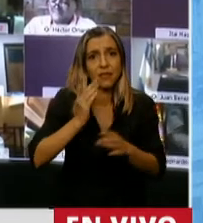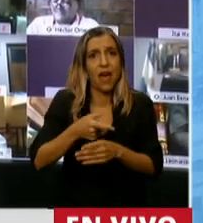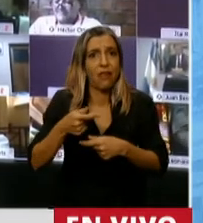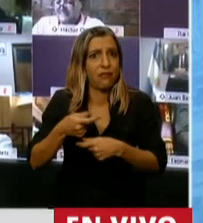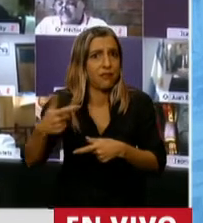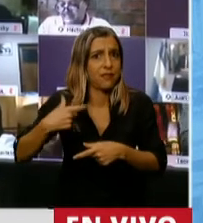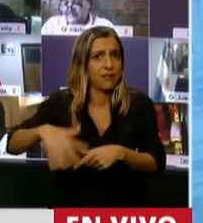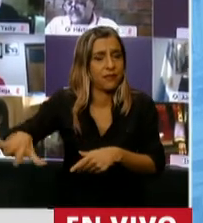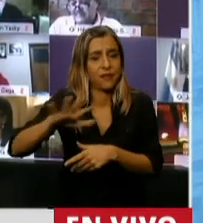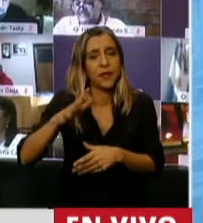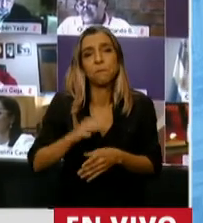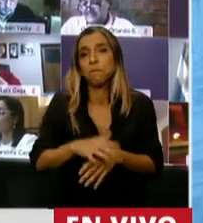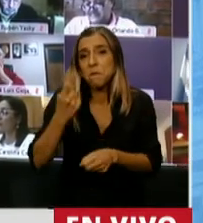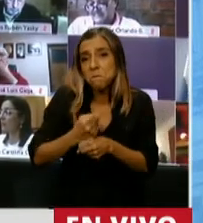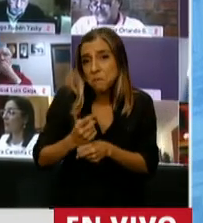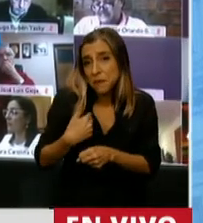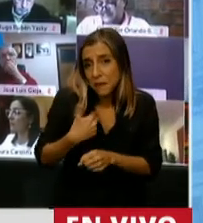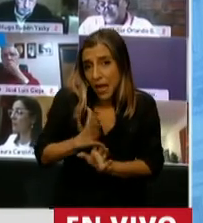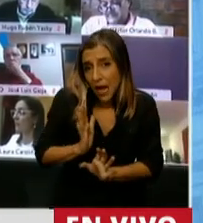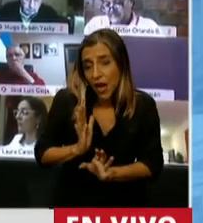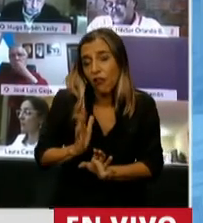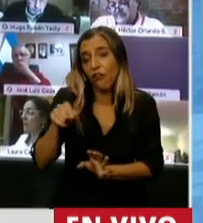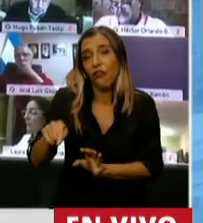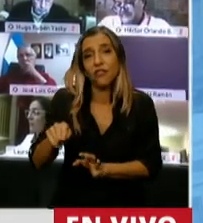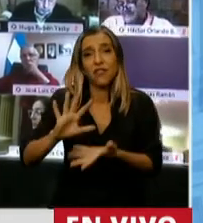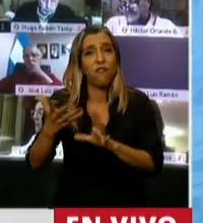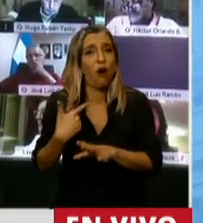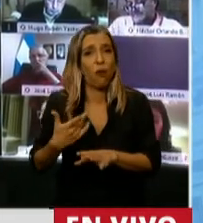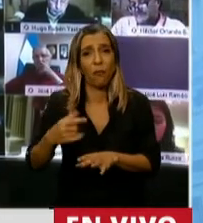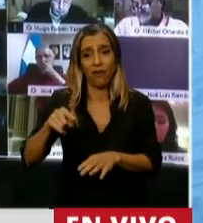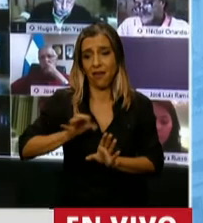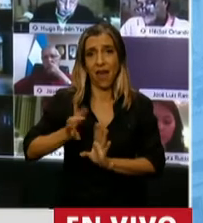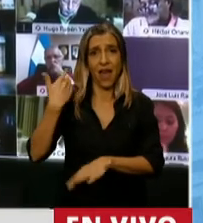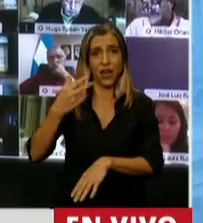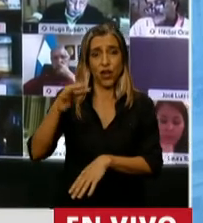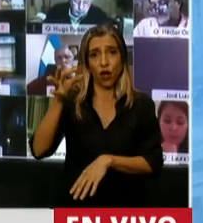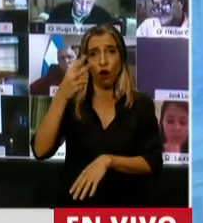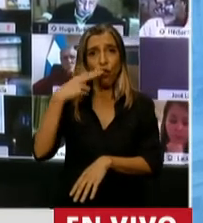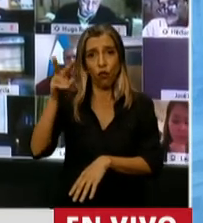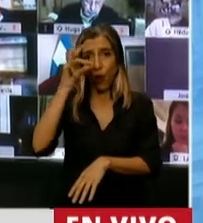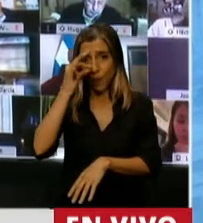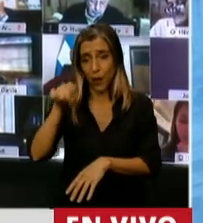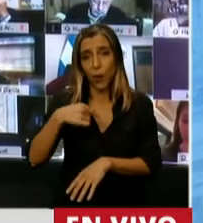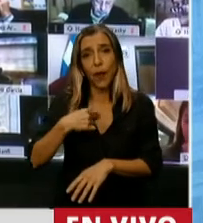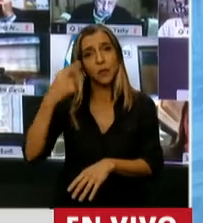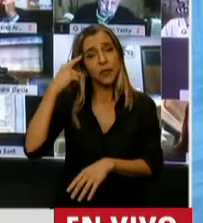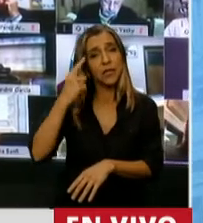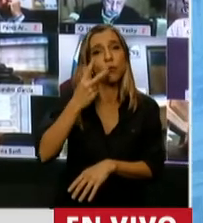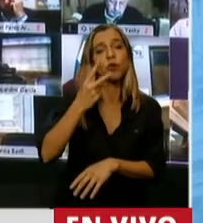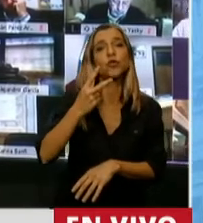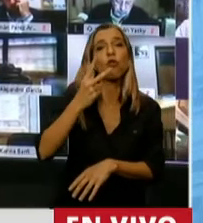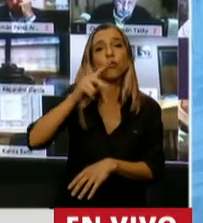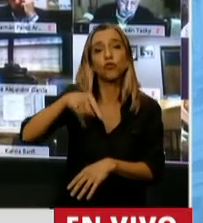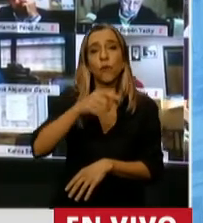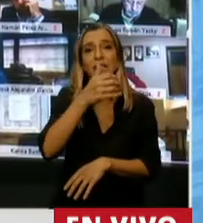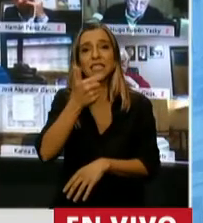Primero está subestimado. En la ampliación 2020 que sancionamos estaba establecido en 2,62 billones de